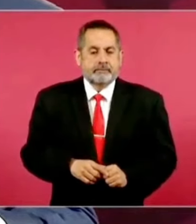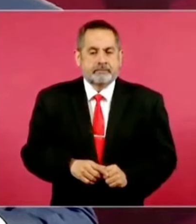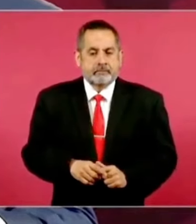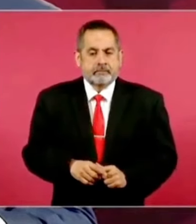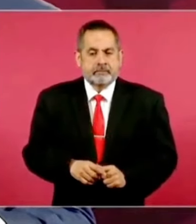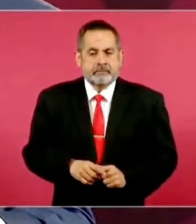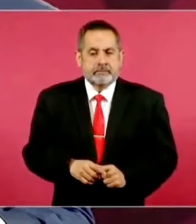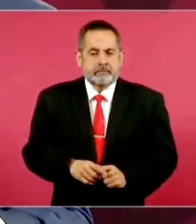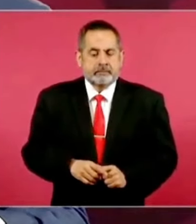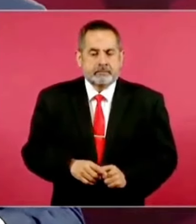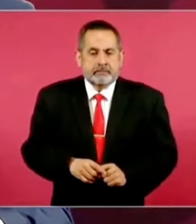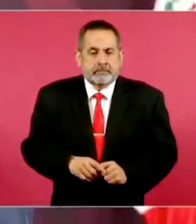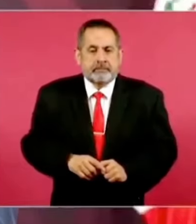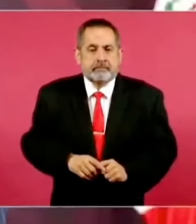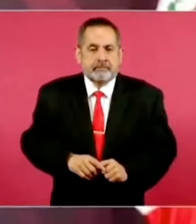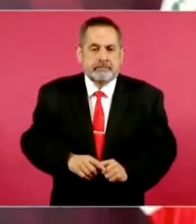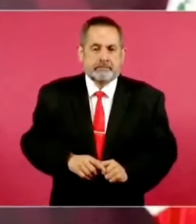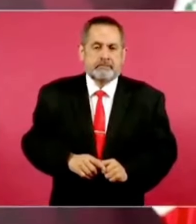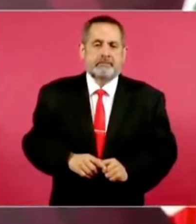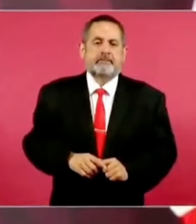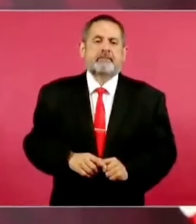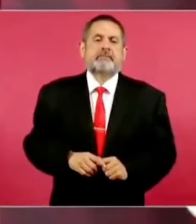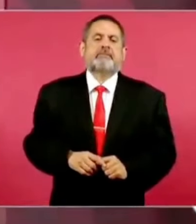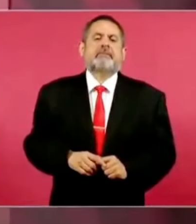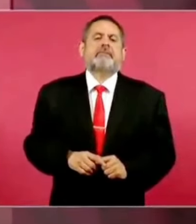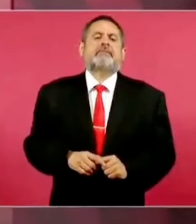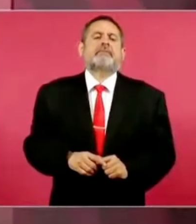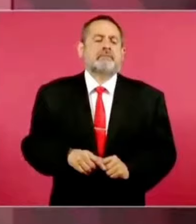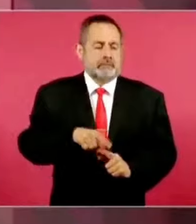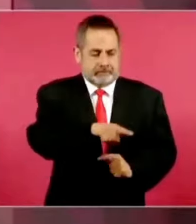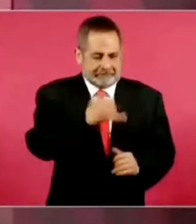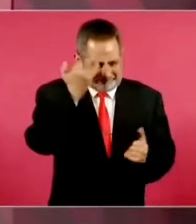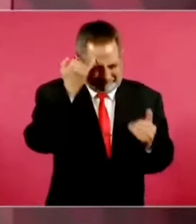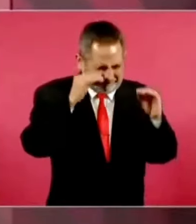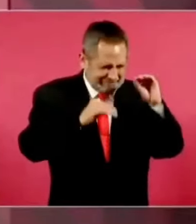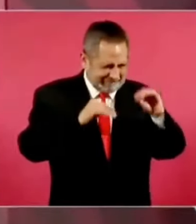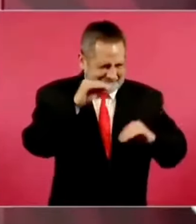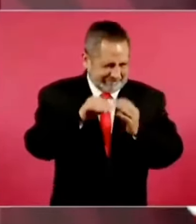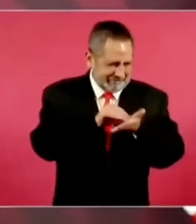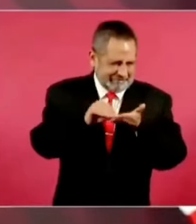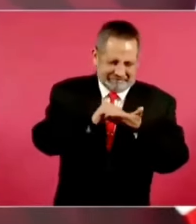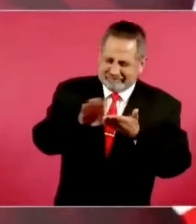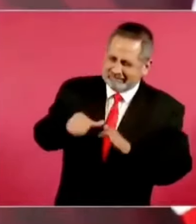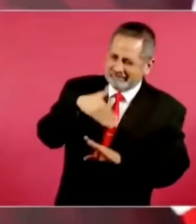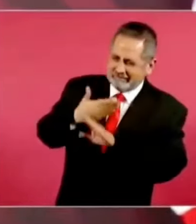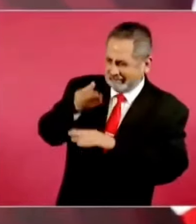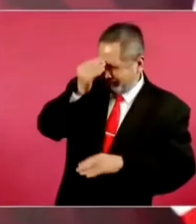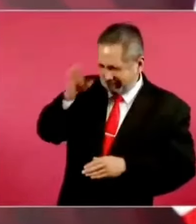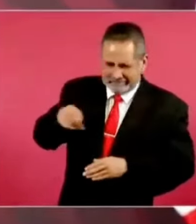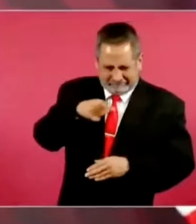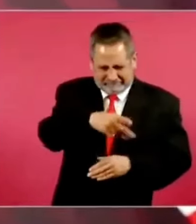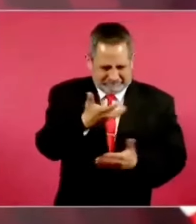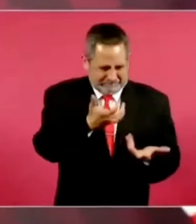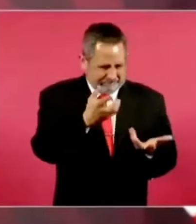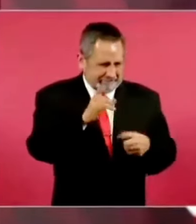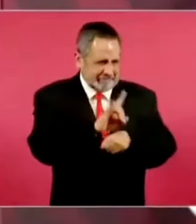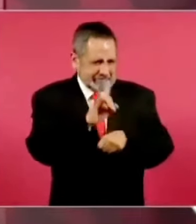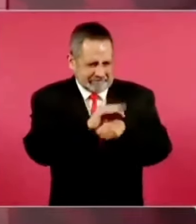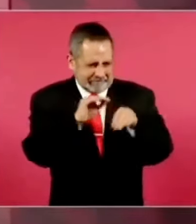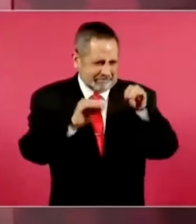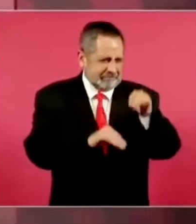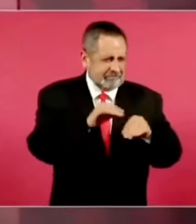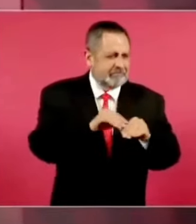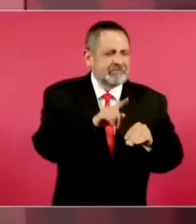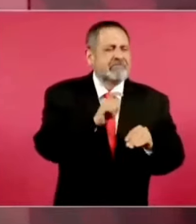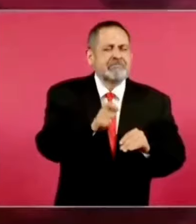difamación, el montaje, un golpe.